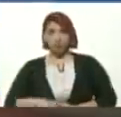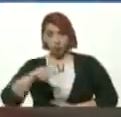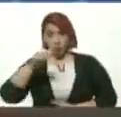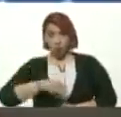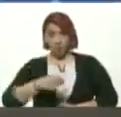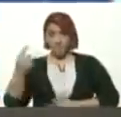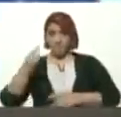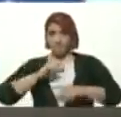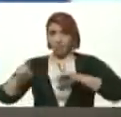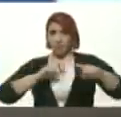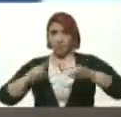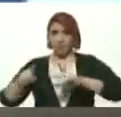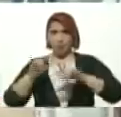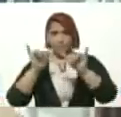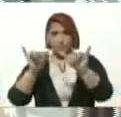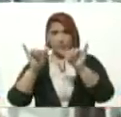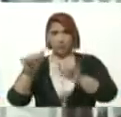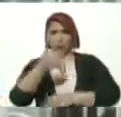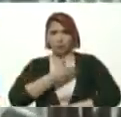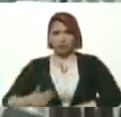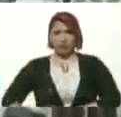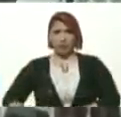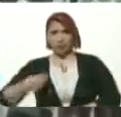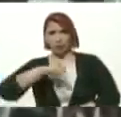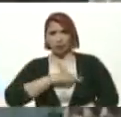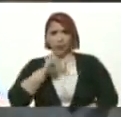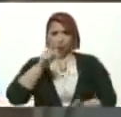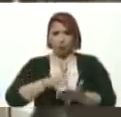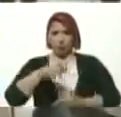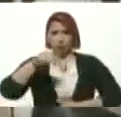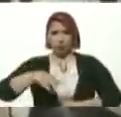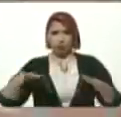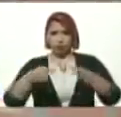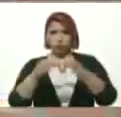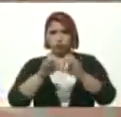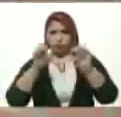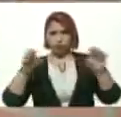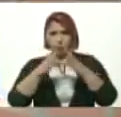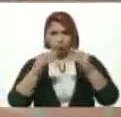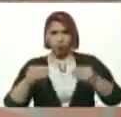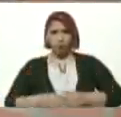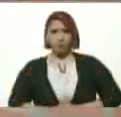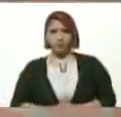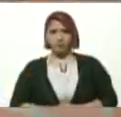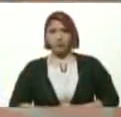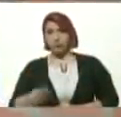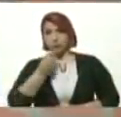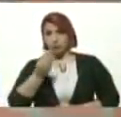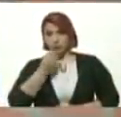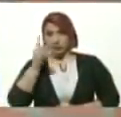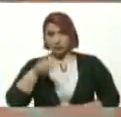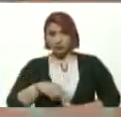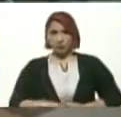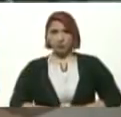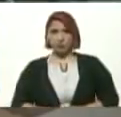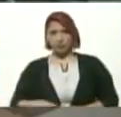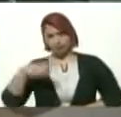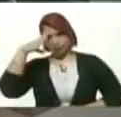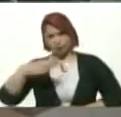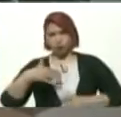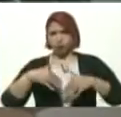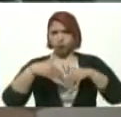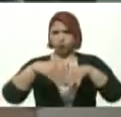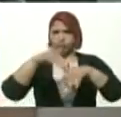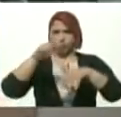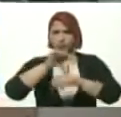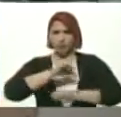por instrucciones De usted Vice Presidente Estamos acá Todo el sector Educativo Todo el sector De alimentación La milicia Las